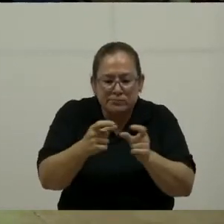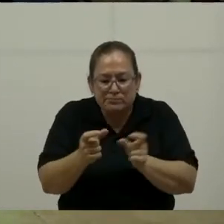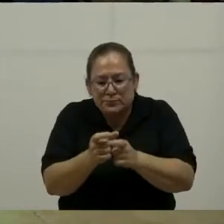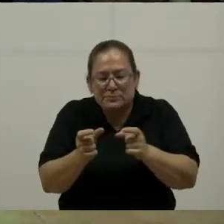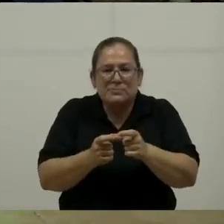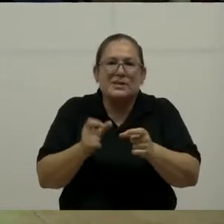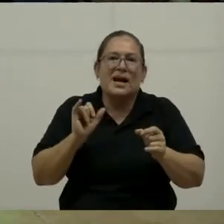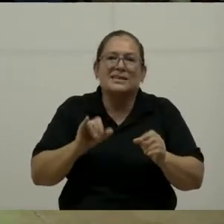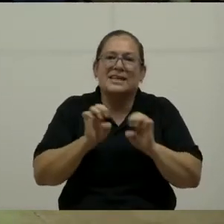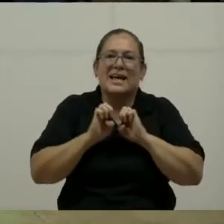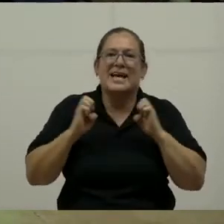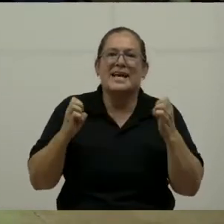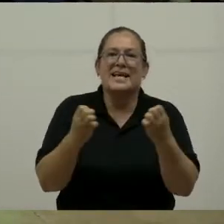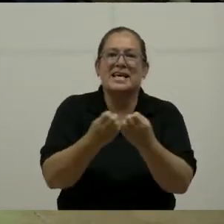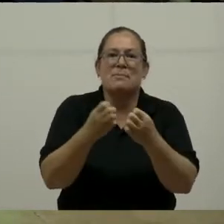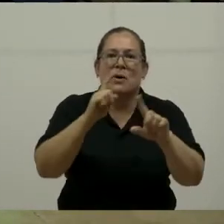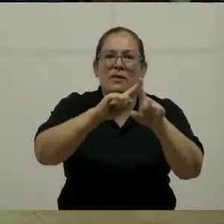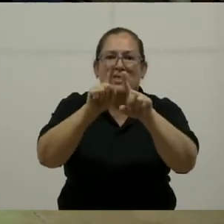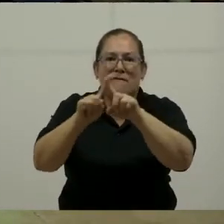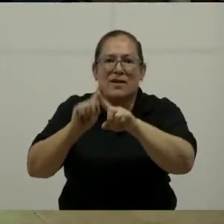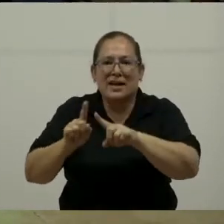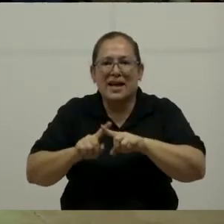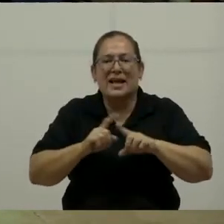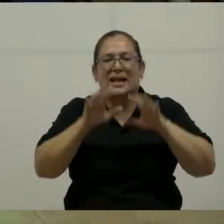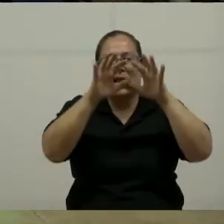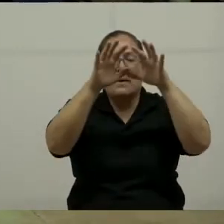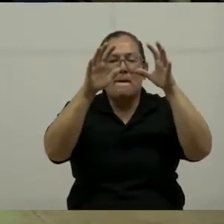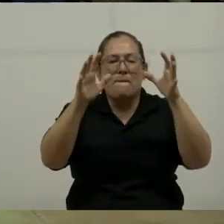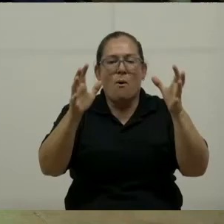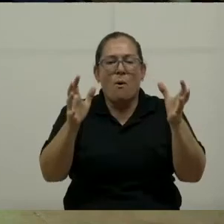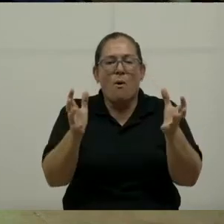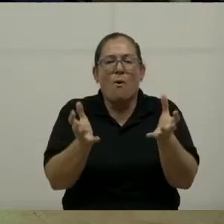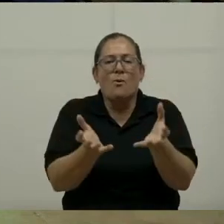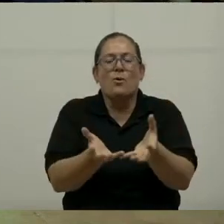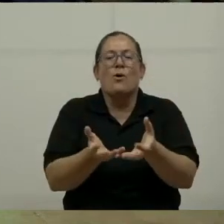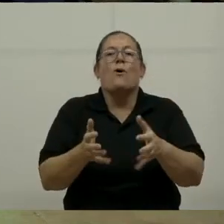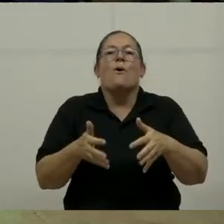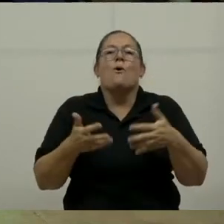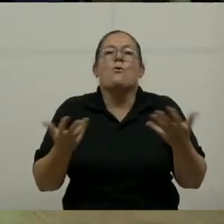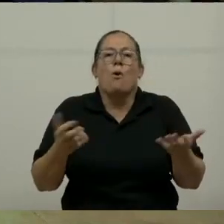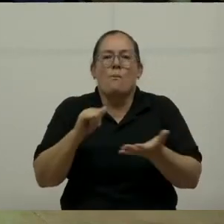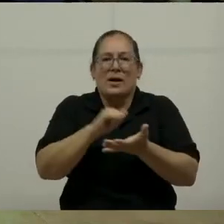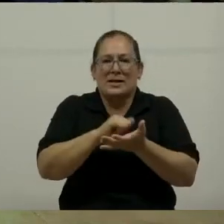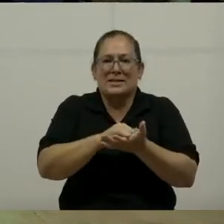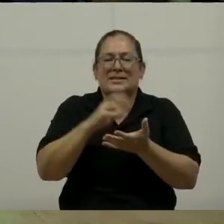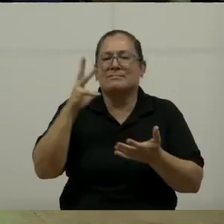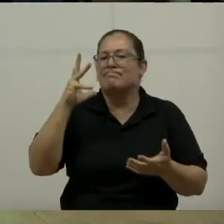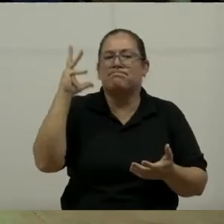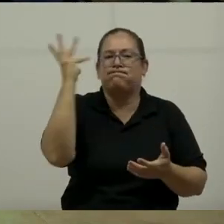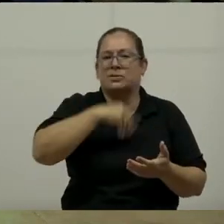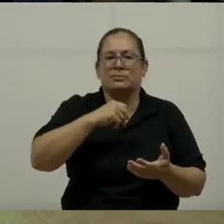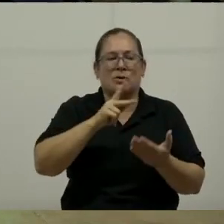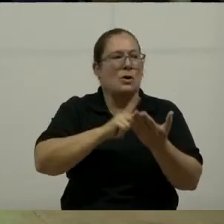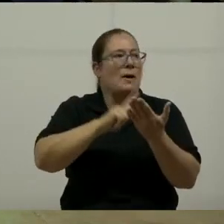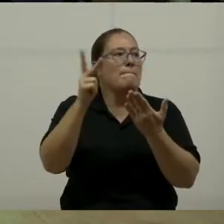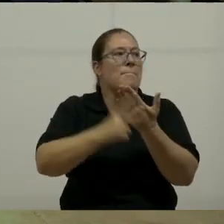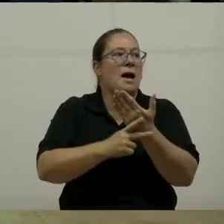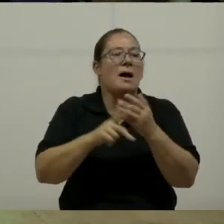les decía, de diferentes partes del mundo, cómo fuimos armando este maravilloso plan. Pero para